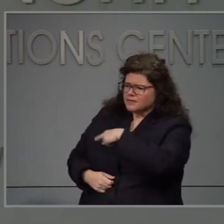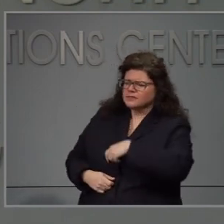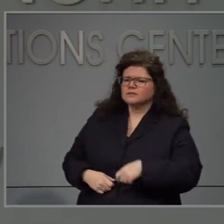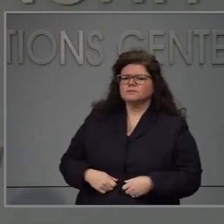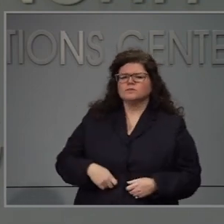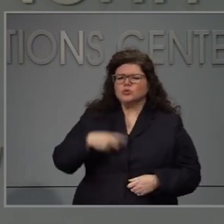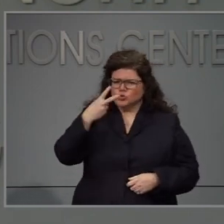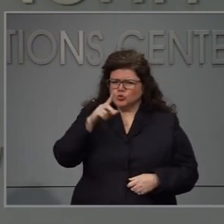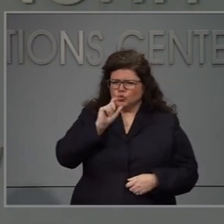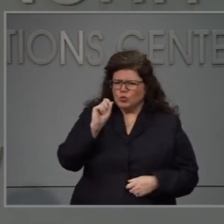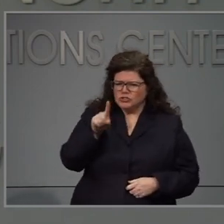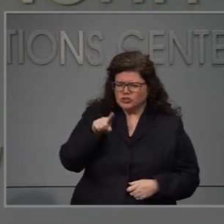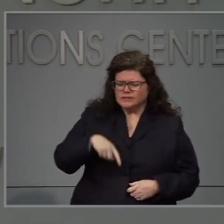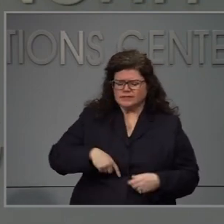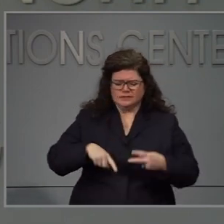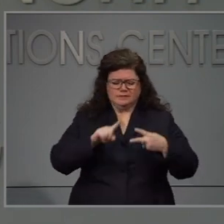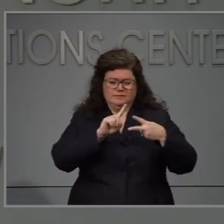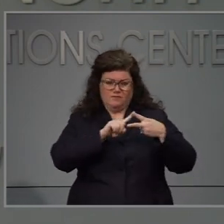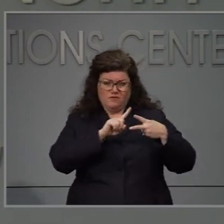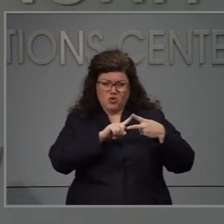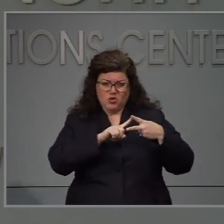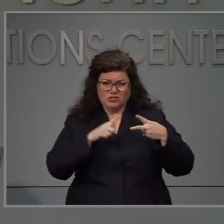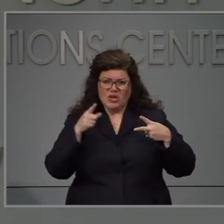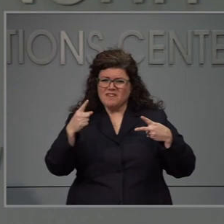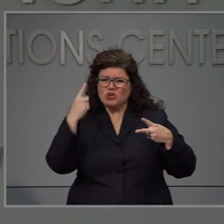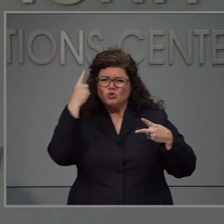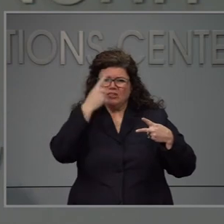ee no te co dos preguntas rápidas